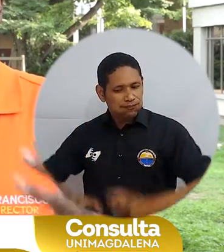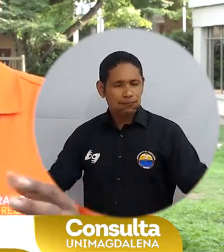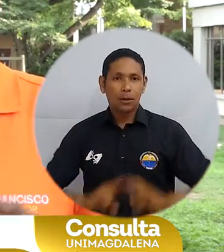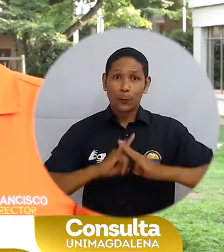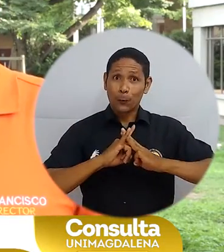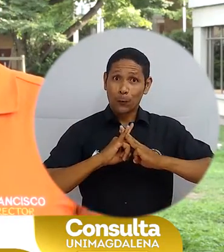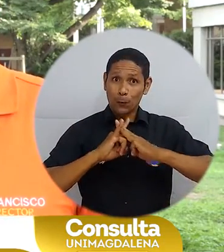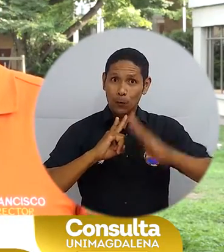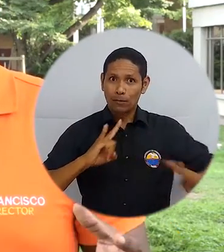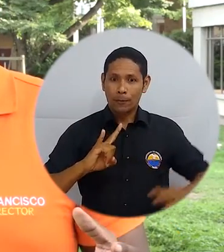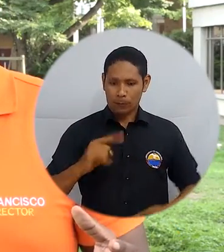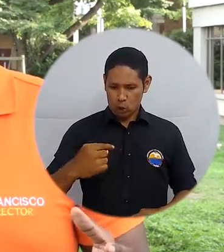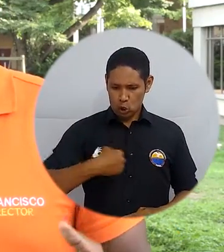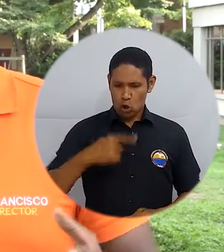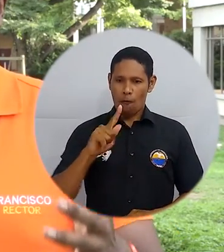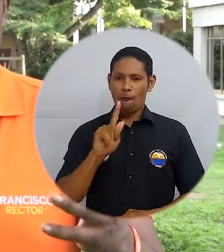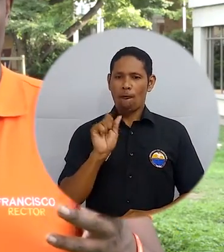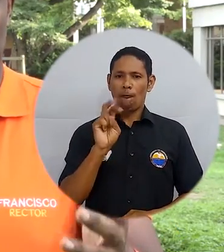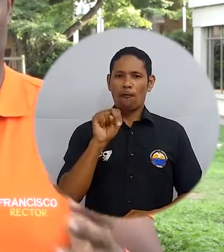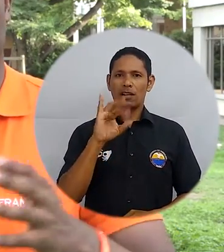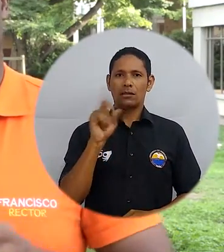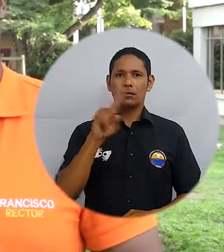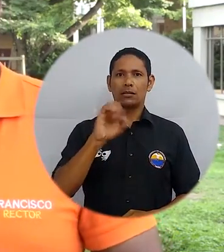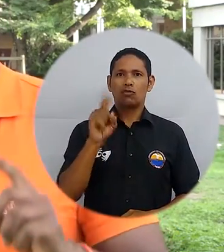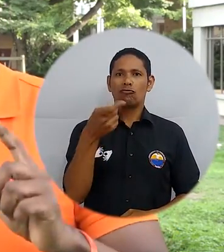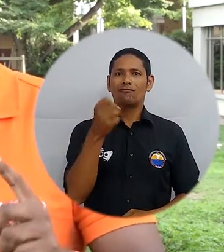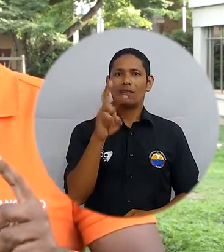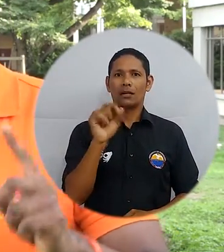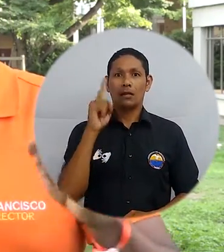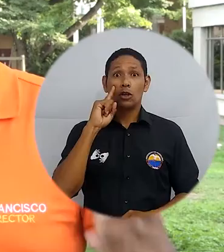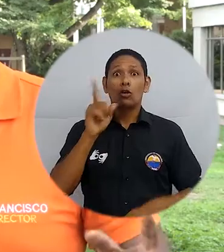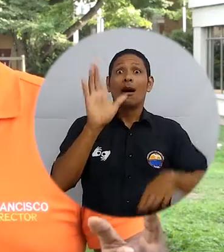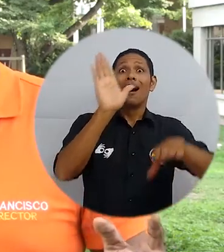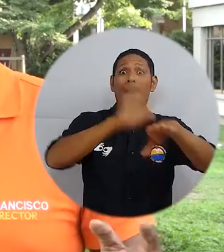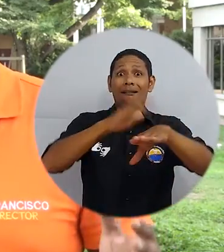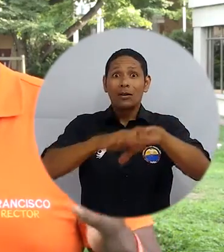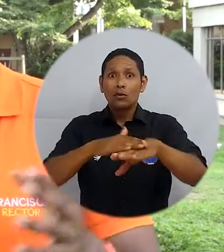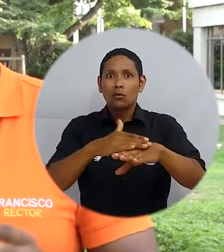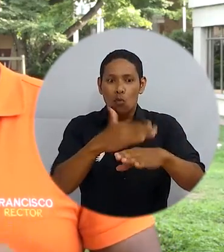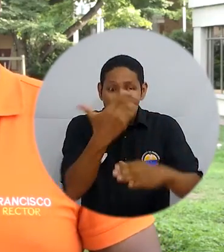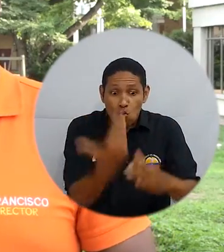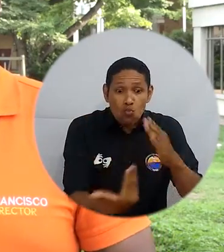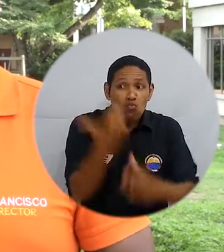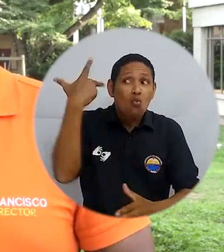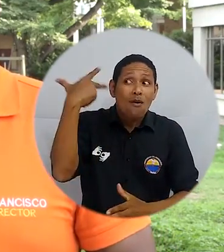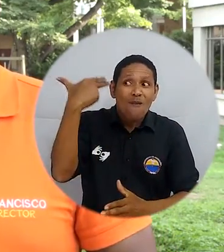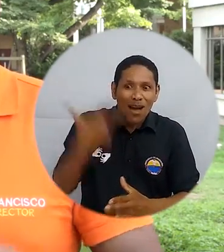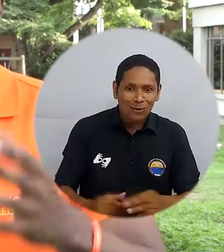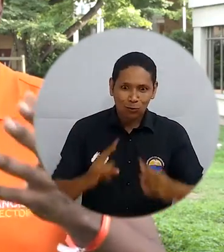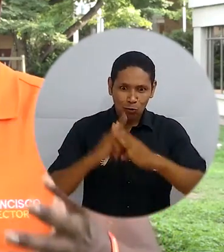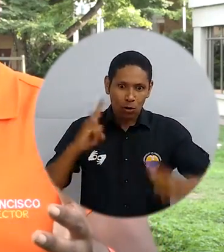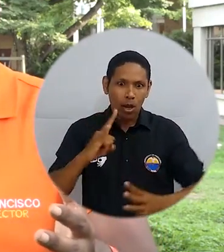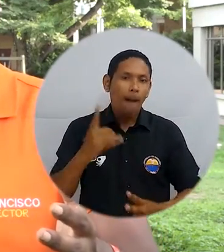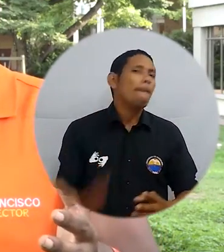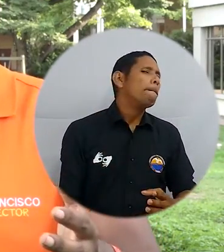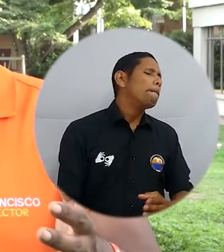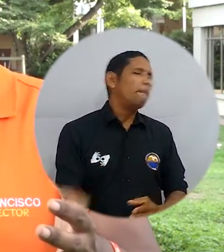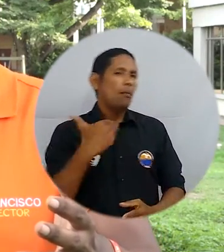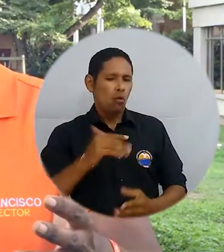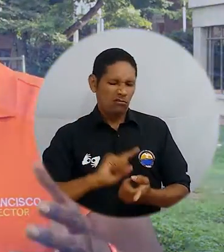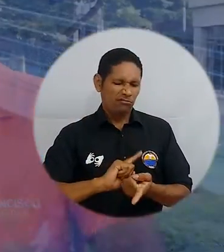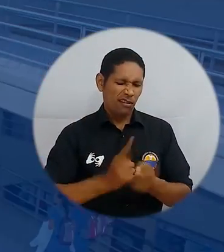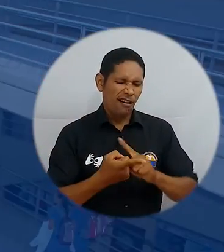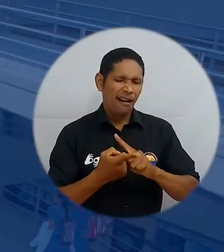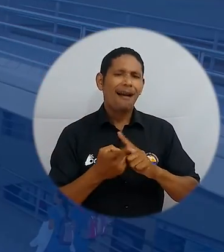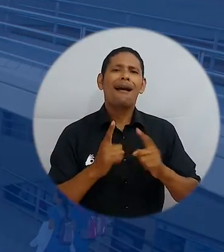Soy Francisco García, te estoy invitando a escribir la nueva historia de la Universidad del Magdalena. Cambiemos la U.